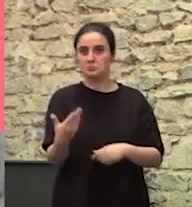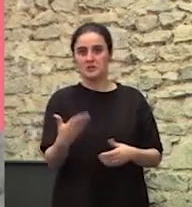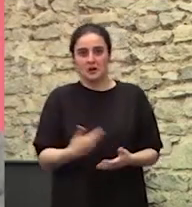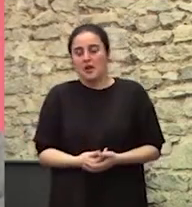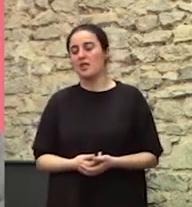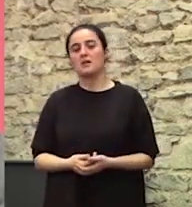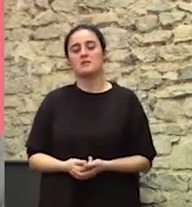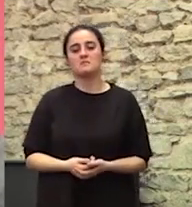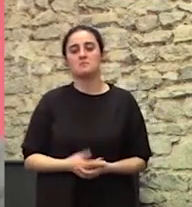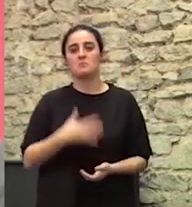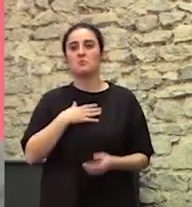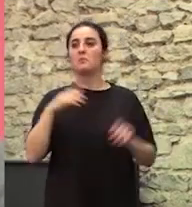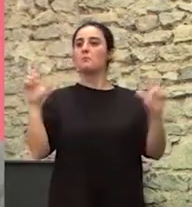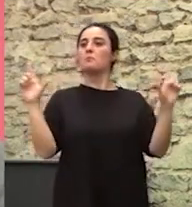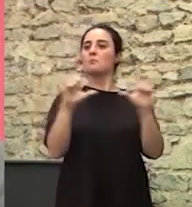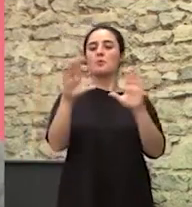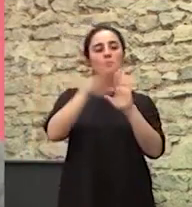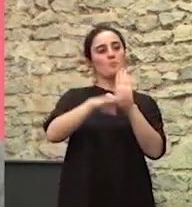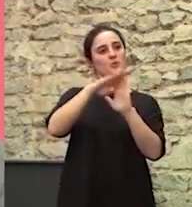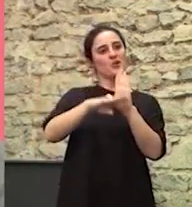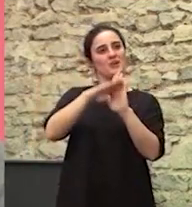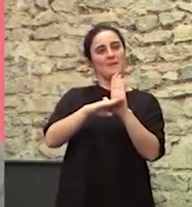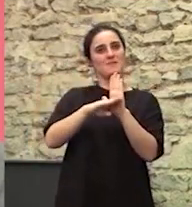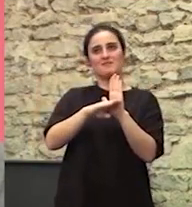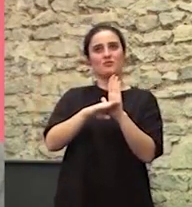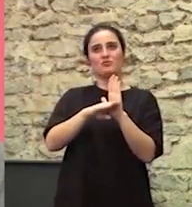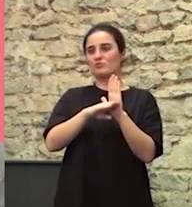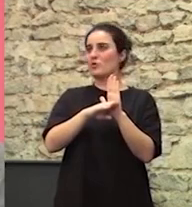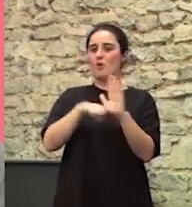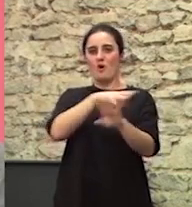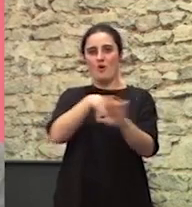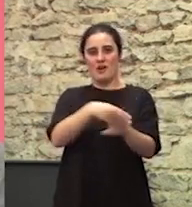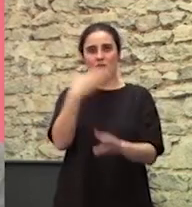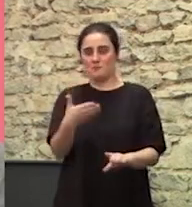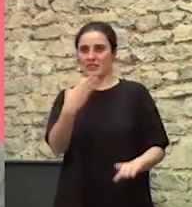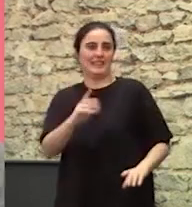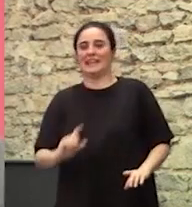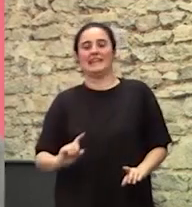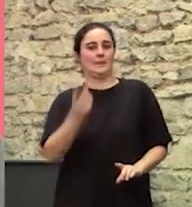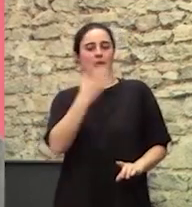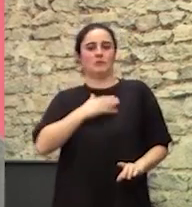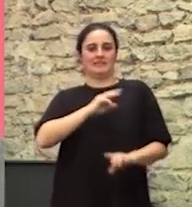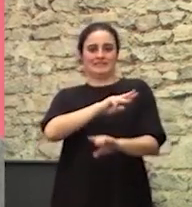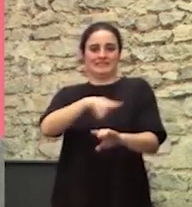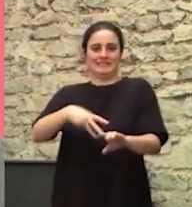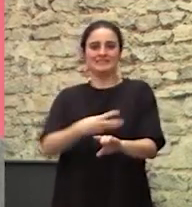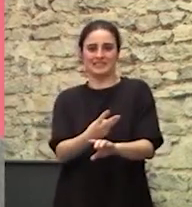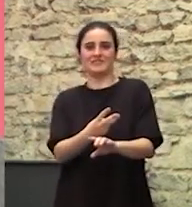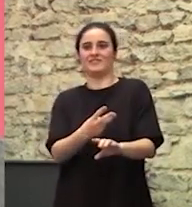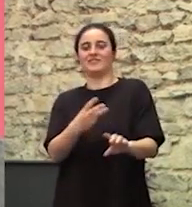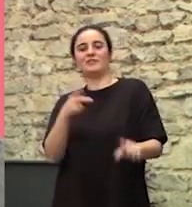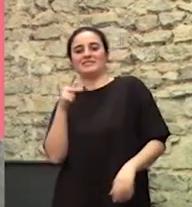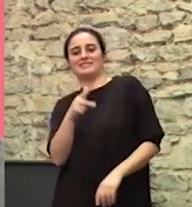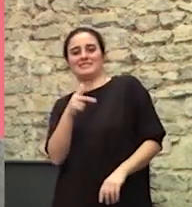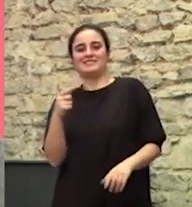Puede haber el programa más importante La franja horaria más importante Y estar durante tres horas riéndose Y